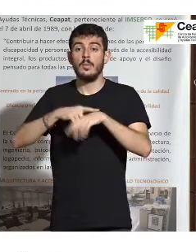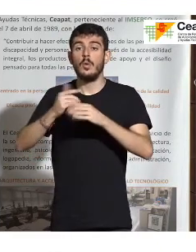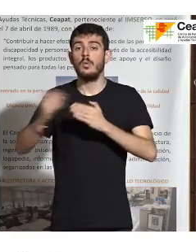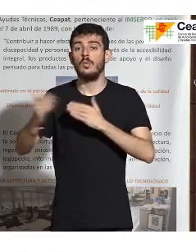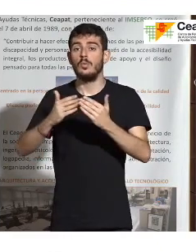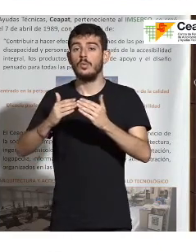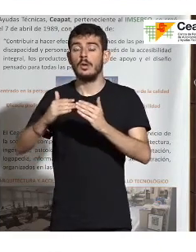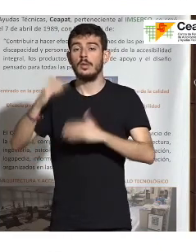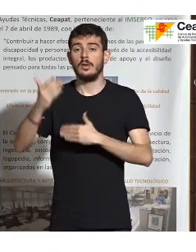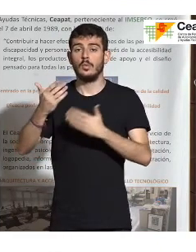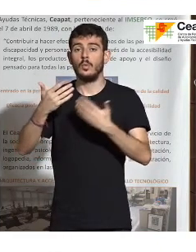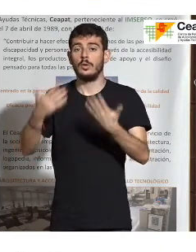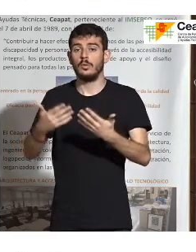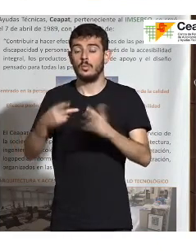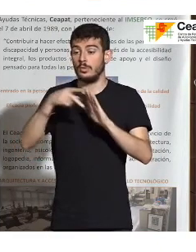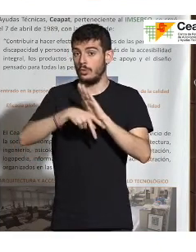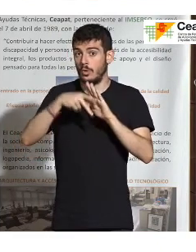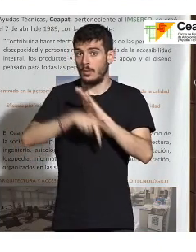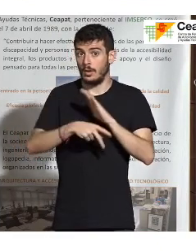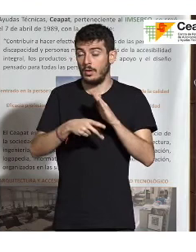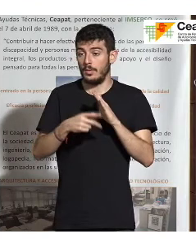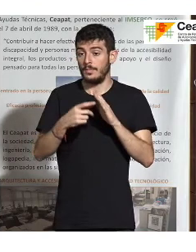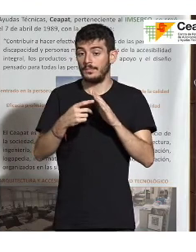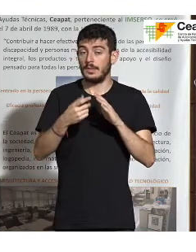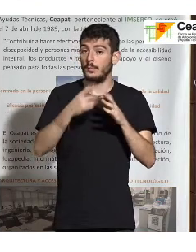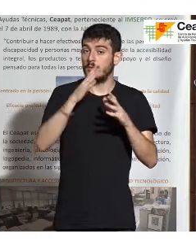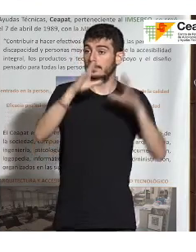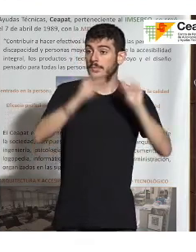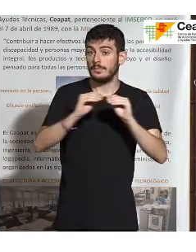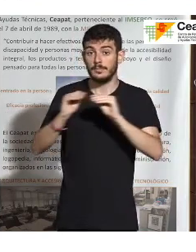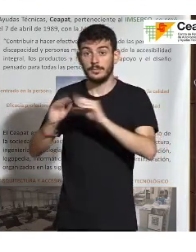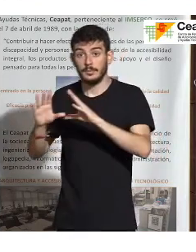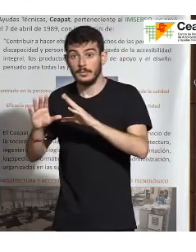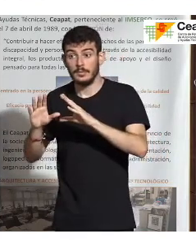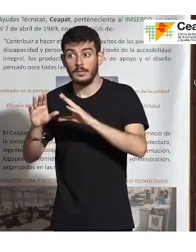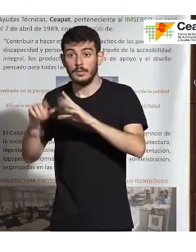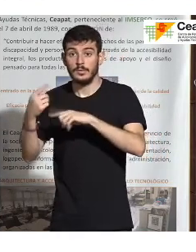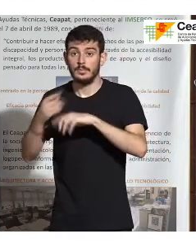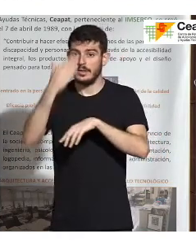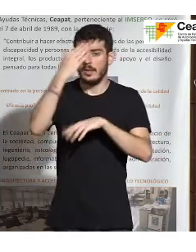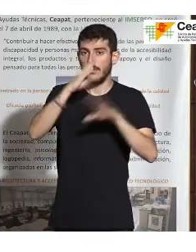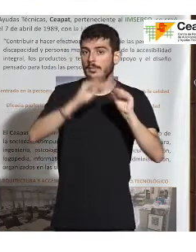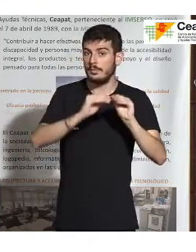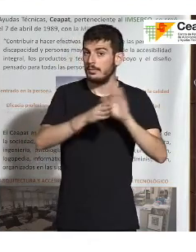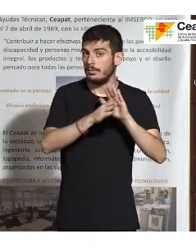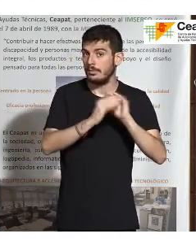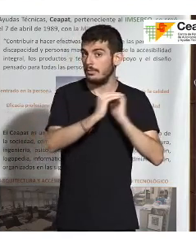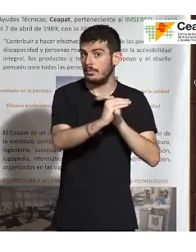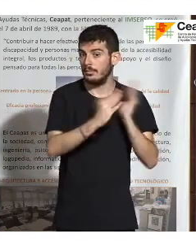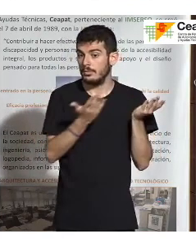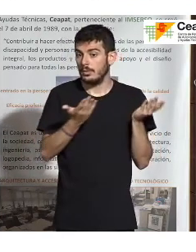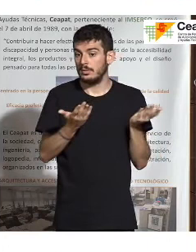estaríamos cumpliendo norma. Yo puedo tener un centro principal, se me cae, levanto el de respaldo y nunca levanto el principal. Entonces, llegamos y